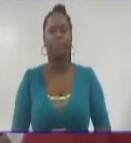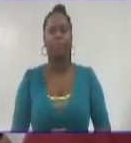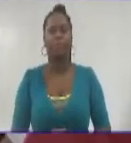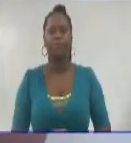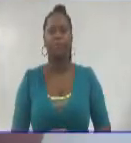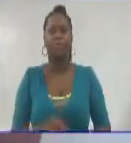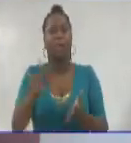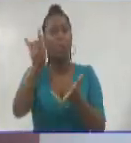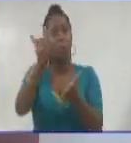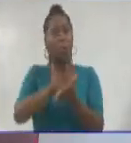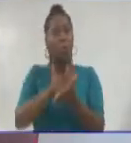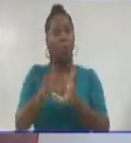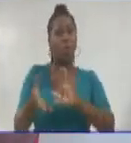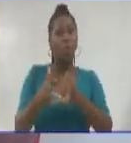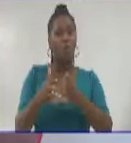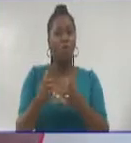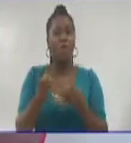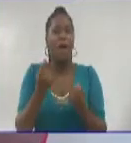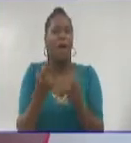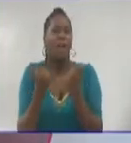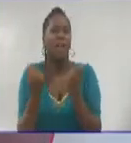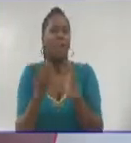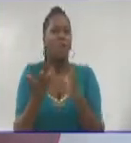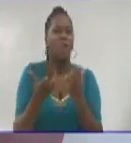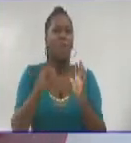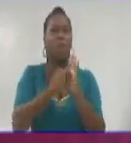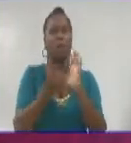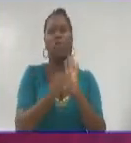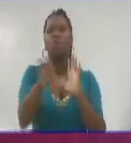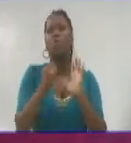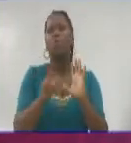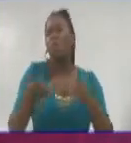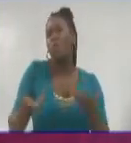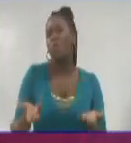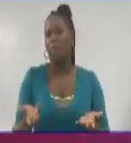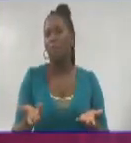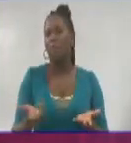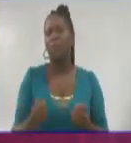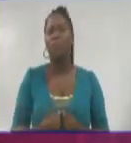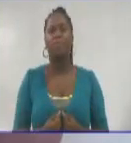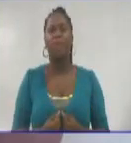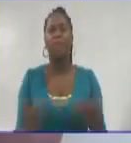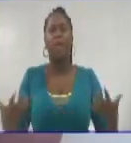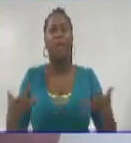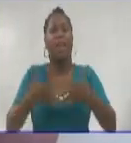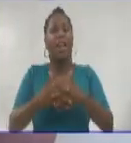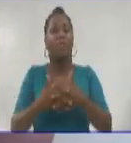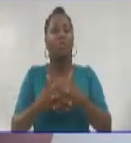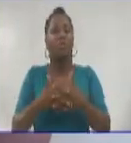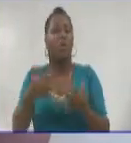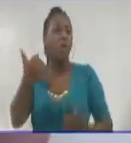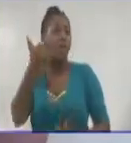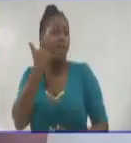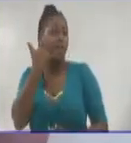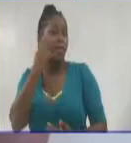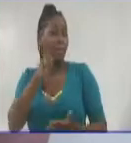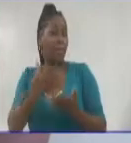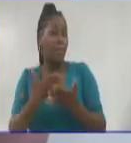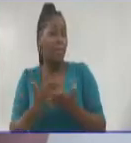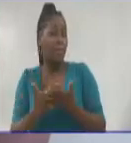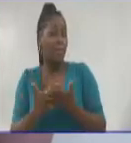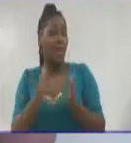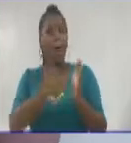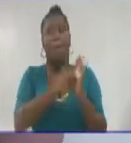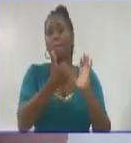caracteriza por sus inversiones. ¿Qué les ocupará ahora? En conjunto con Etexa tenemos dos proyectos. Uno, que es el